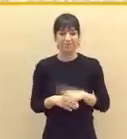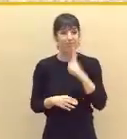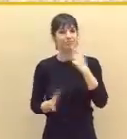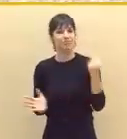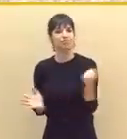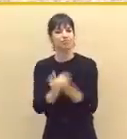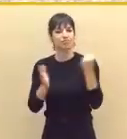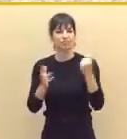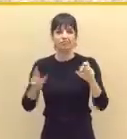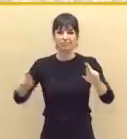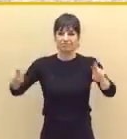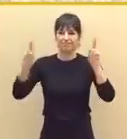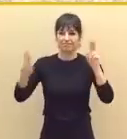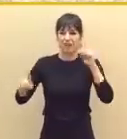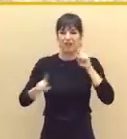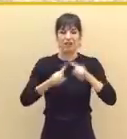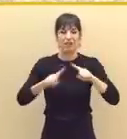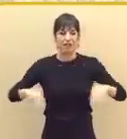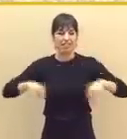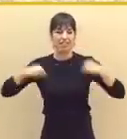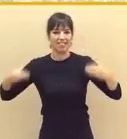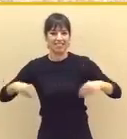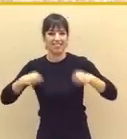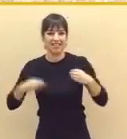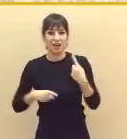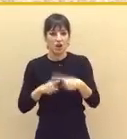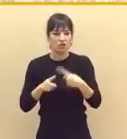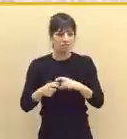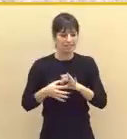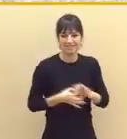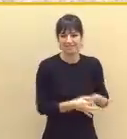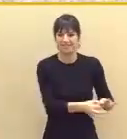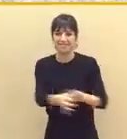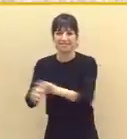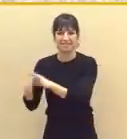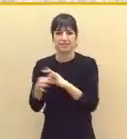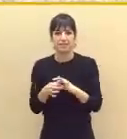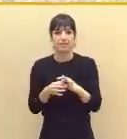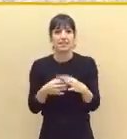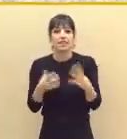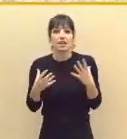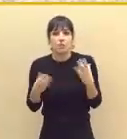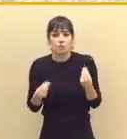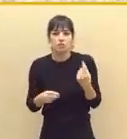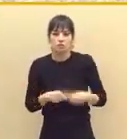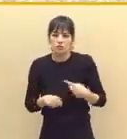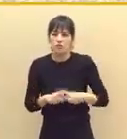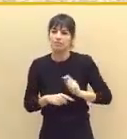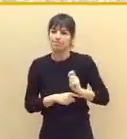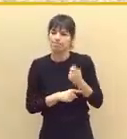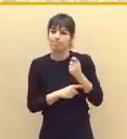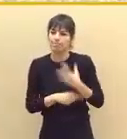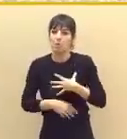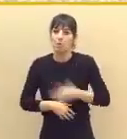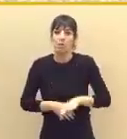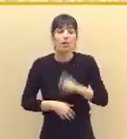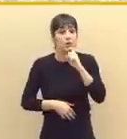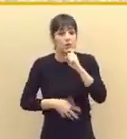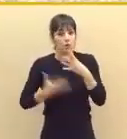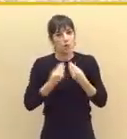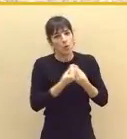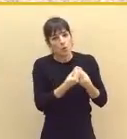esperanza para saber disfrutar de lo que nos une y de lo mucho que podemos conseguir juntos